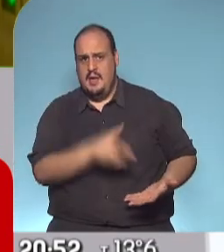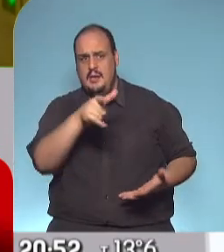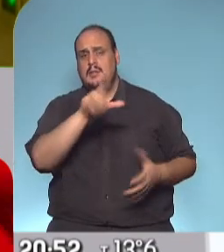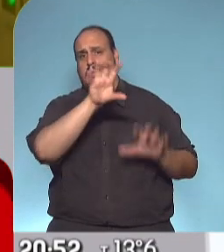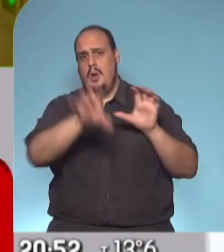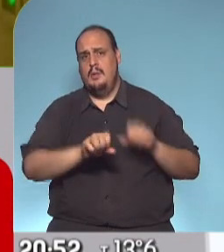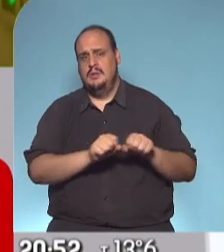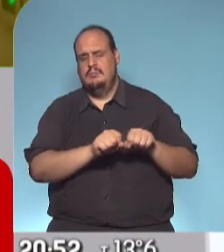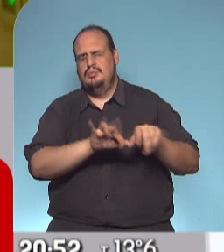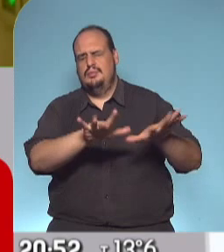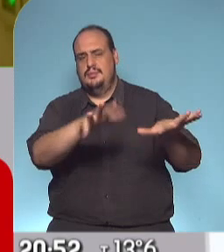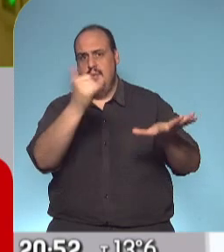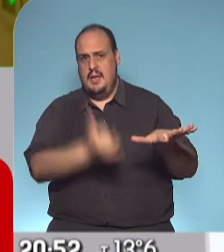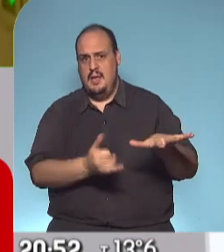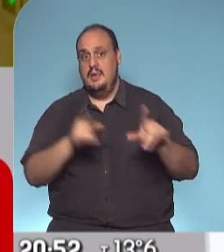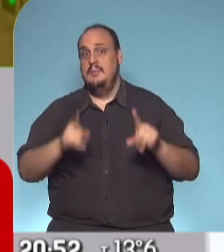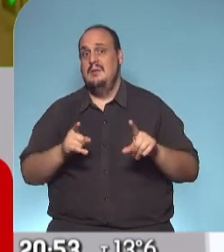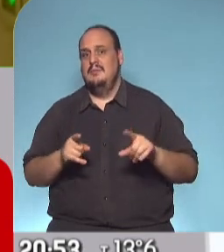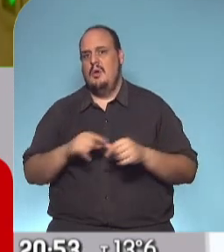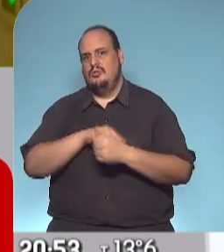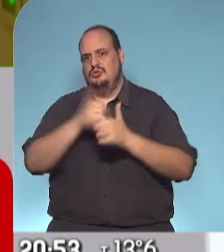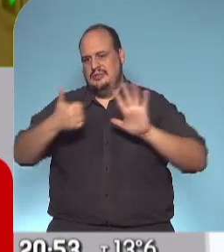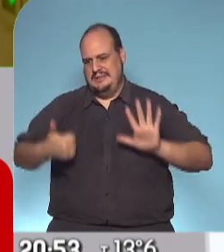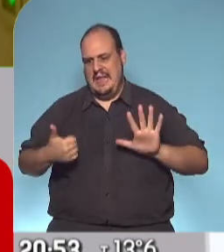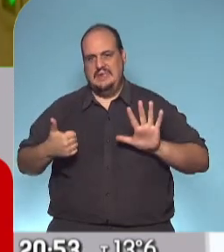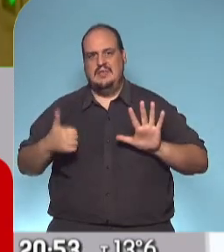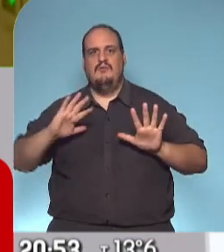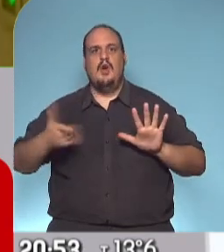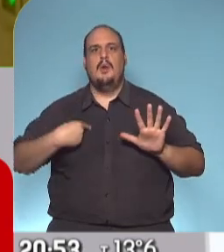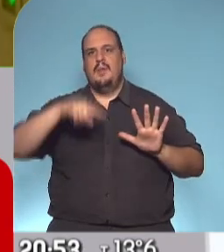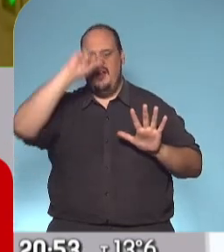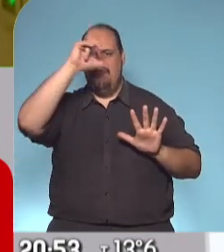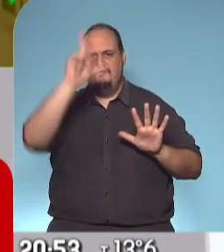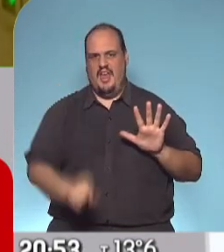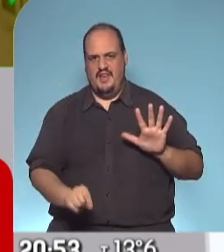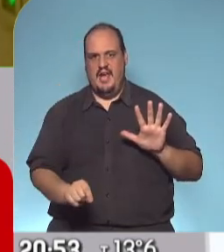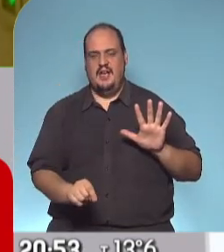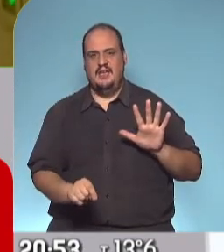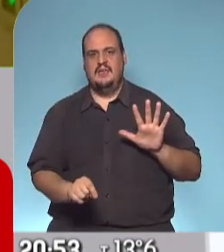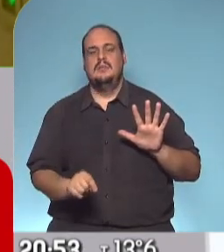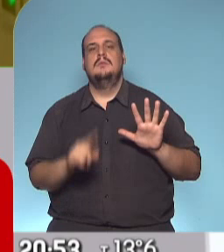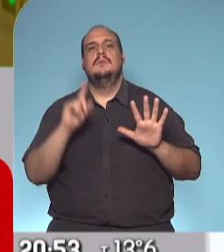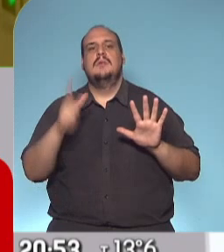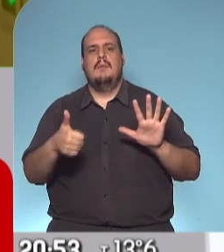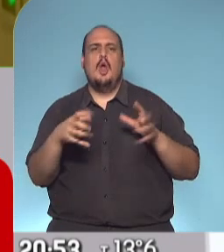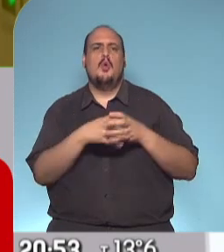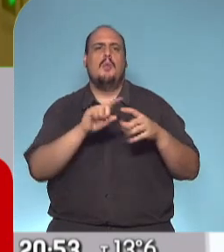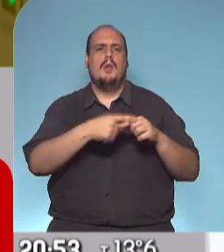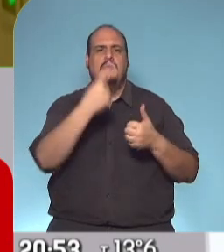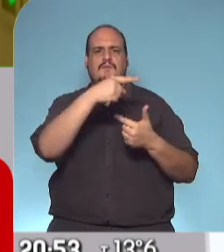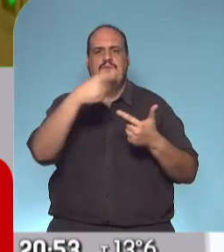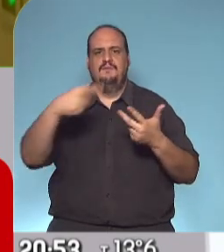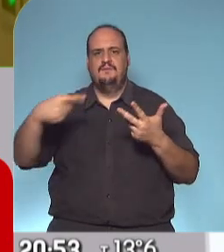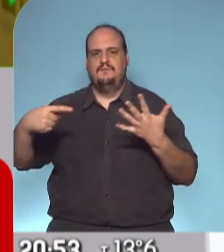provincias y en esta foto de sumar federalismo, si querés, a la mesa, también sumás signos políticos distintos.